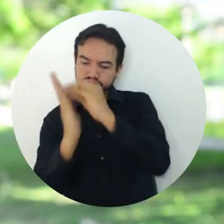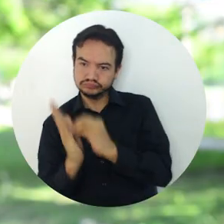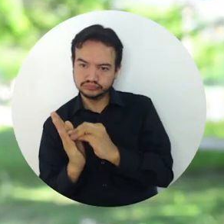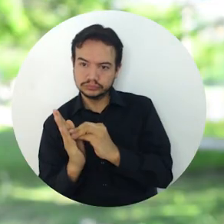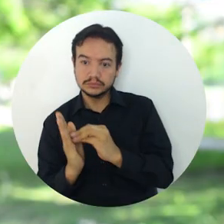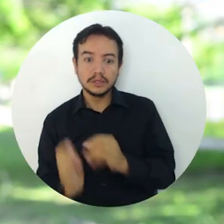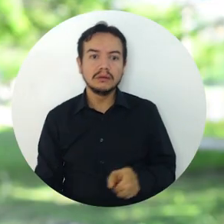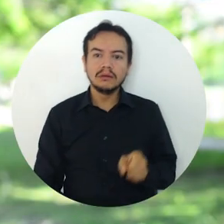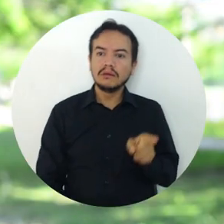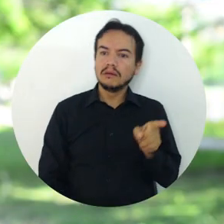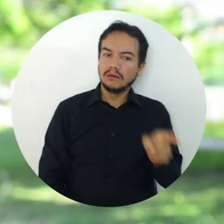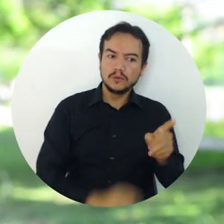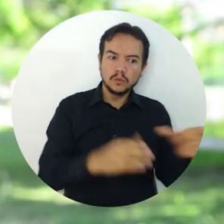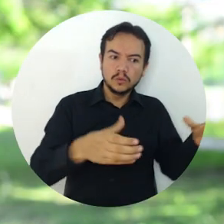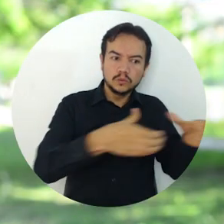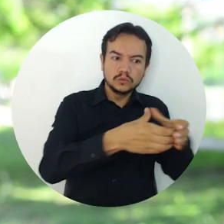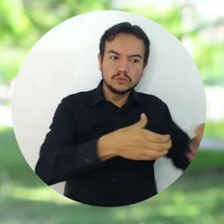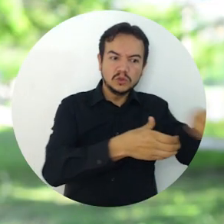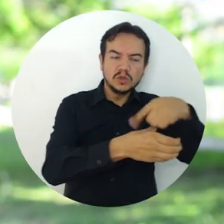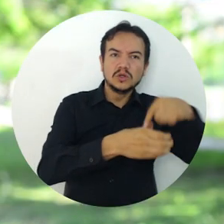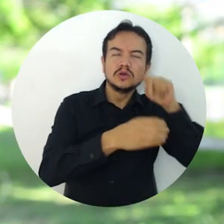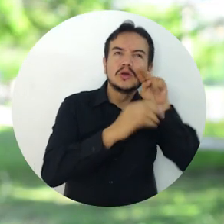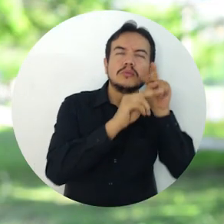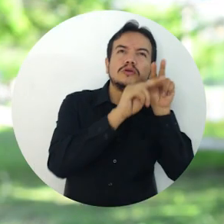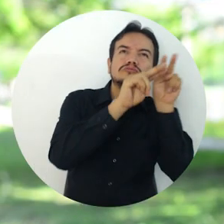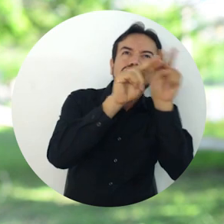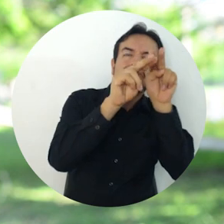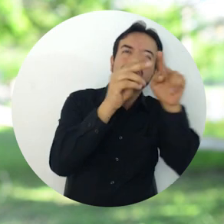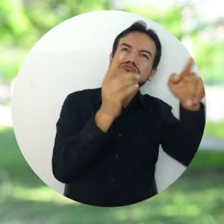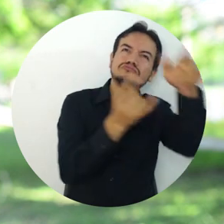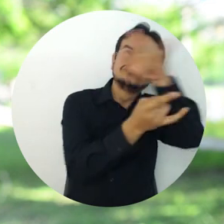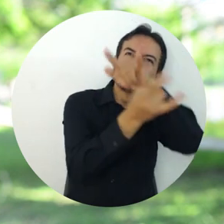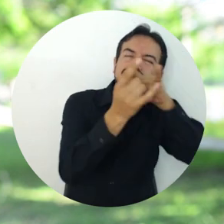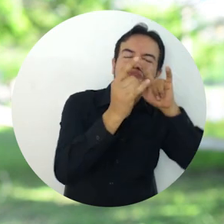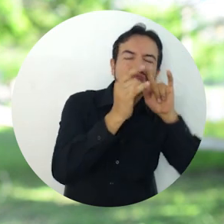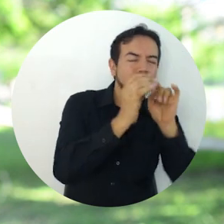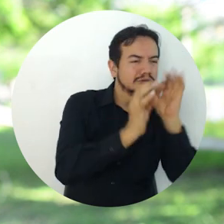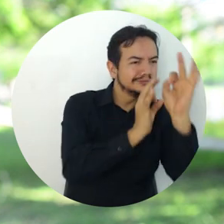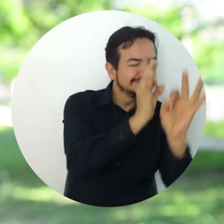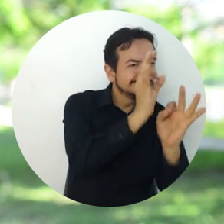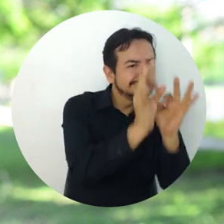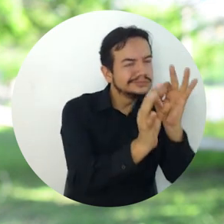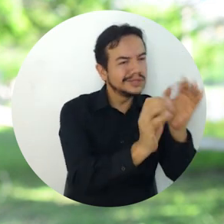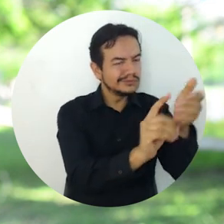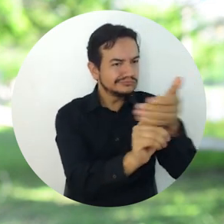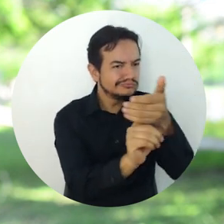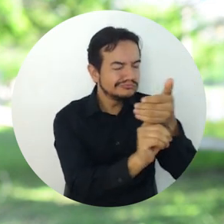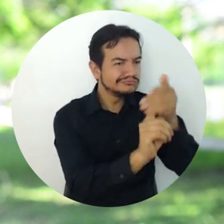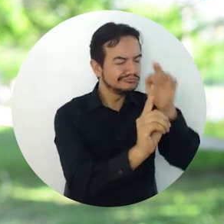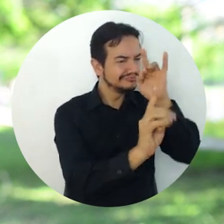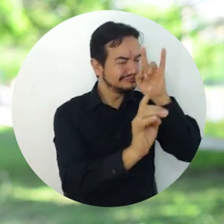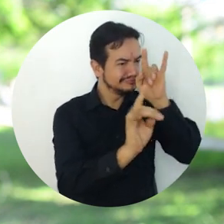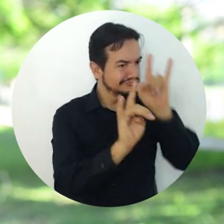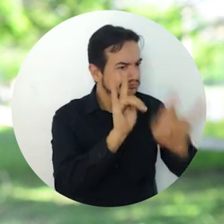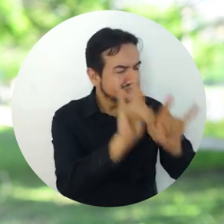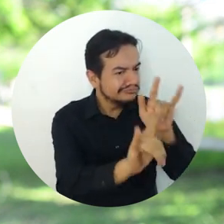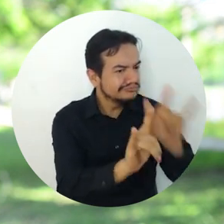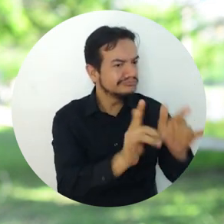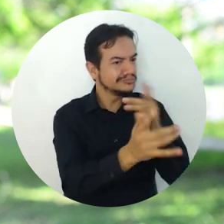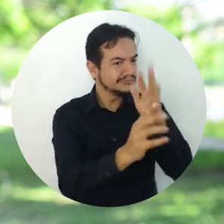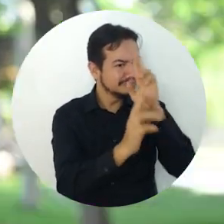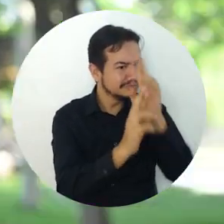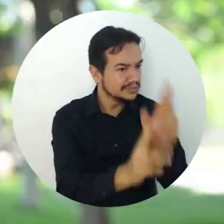cosmovisión de ellos, la forma en cómo ellos ven el entorno, cómo lo respetan, cómo lo quieren, es para nosotros muy